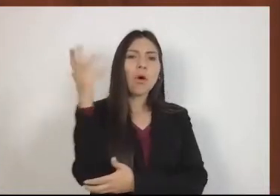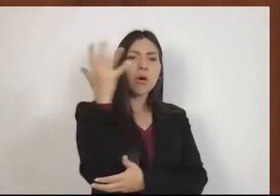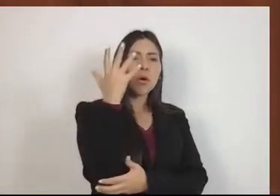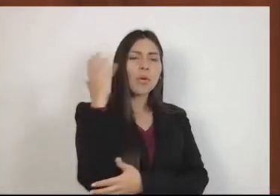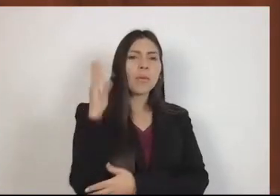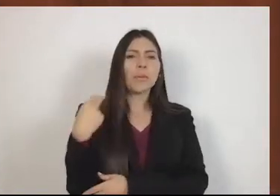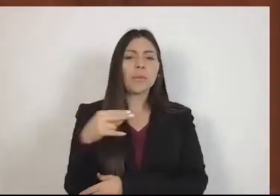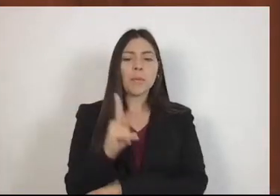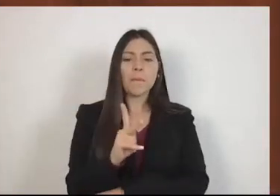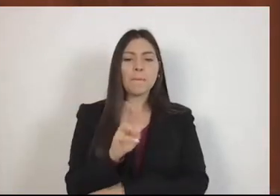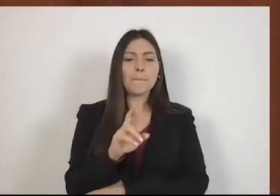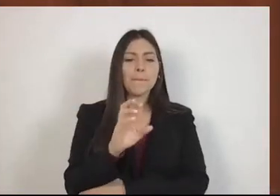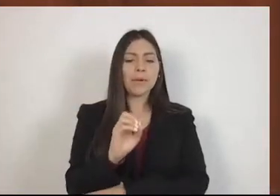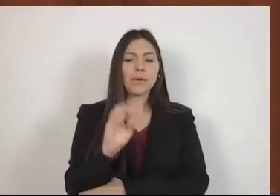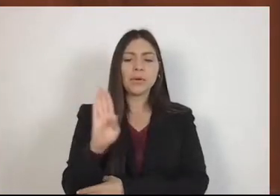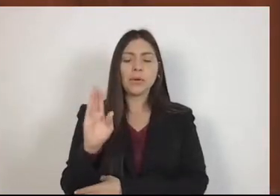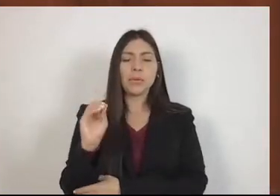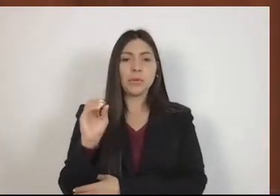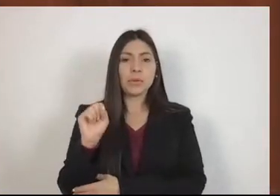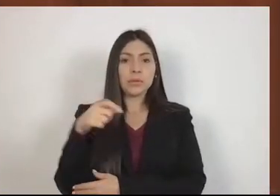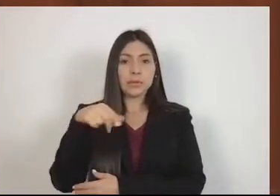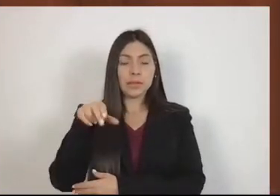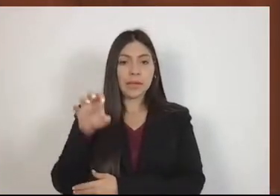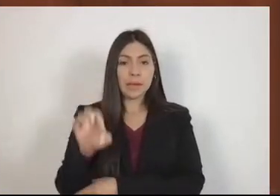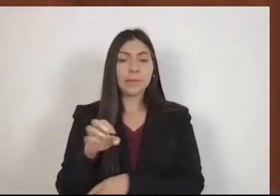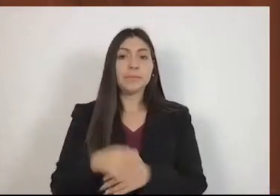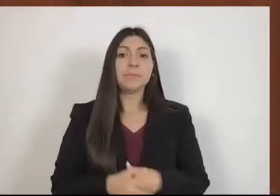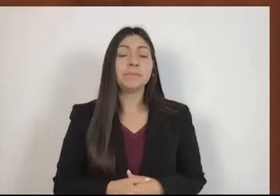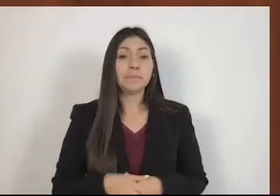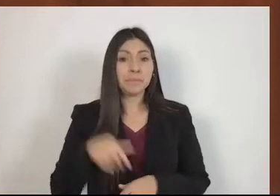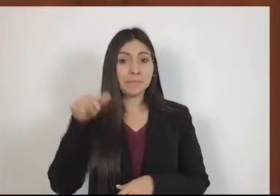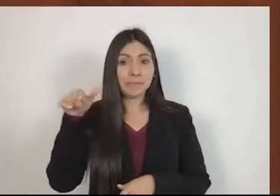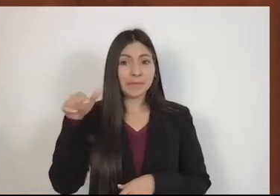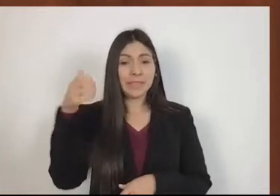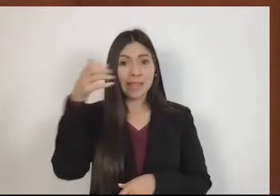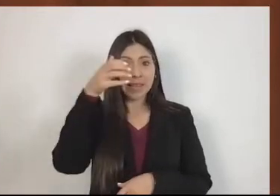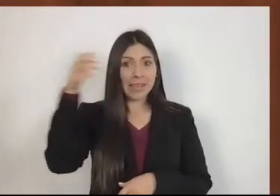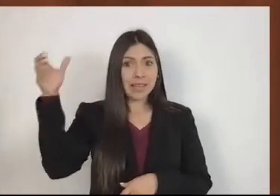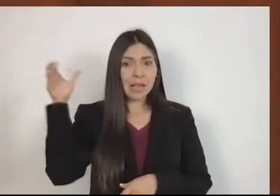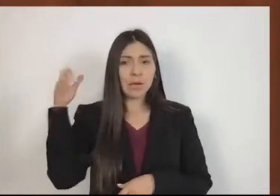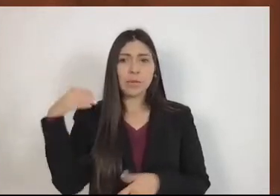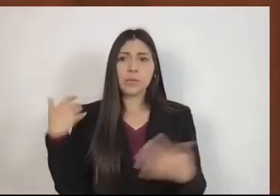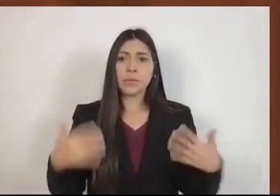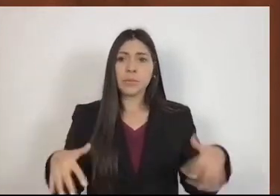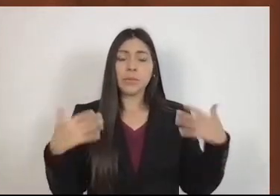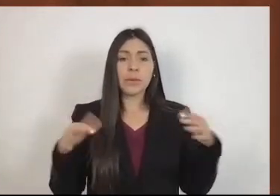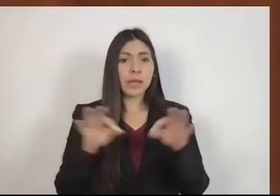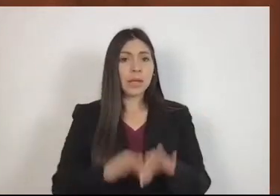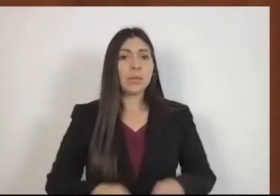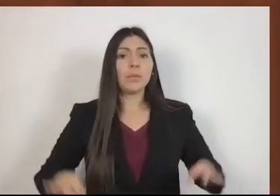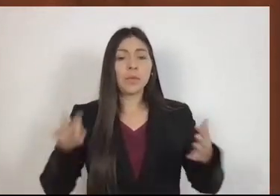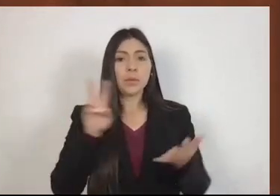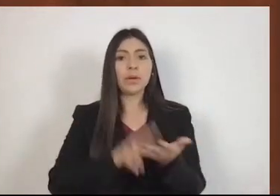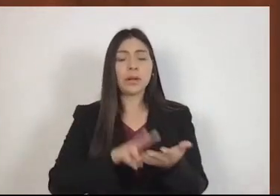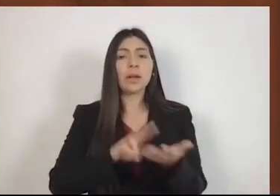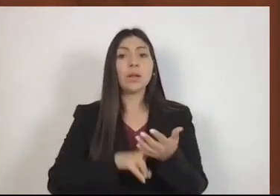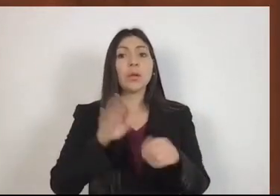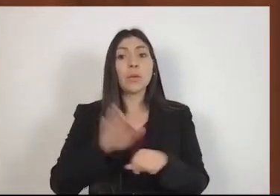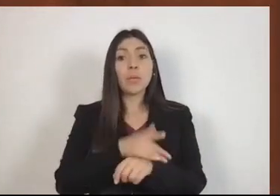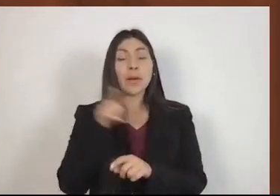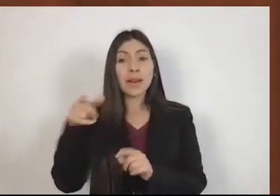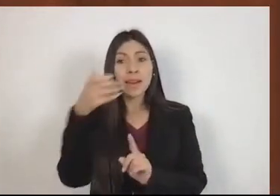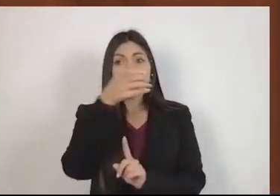campo reviste una gran importancia por los empleos que genera. De acuerdo con el CIAP, el campo